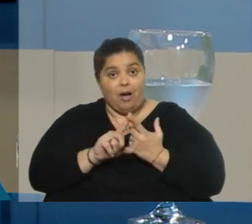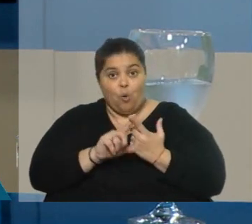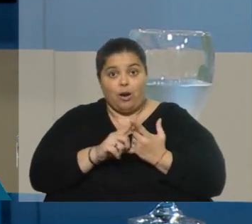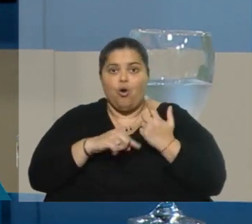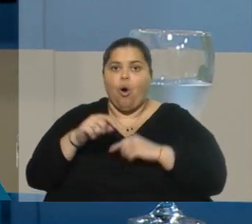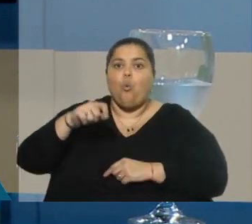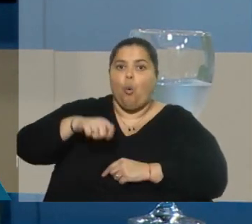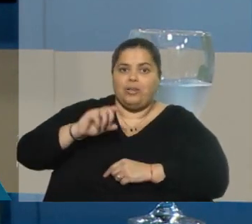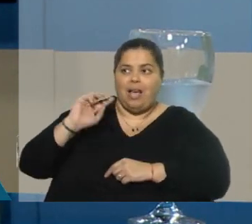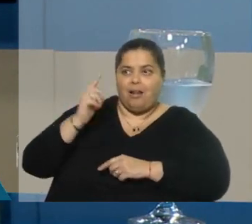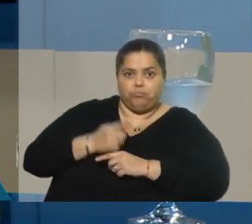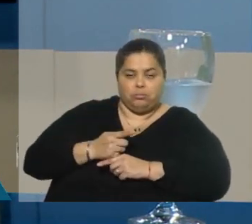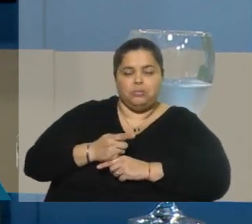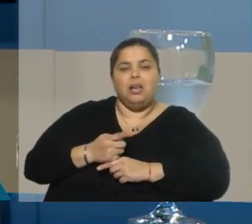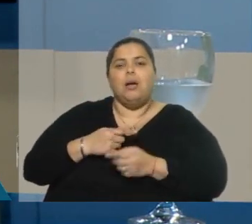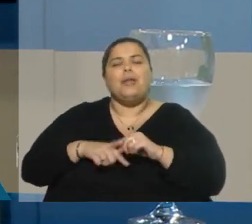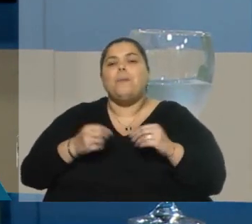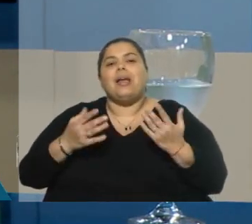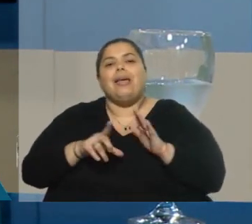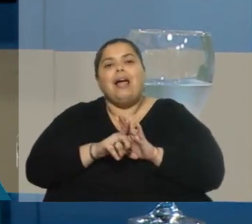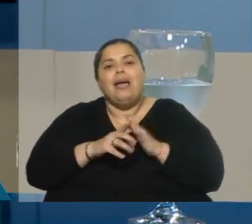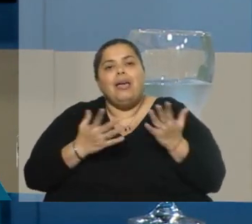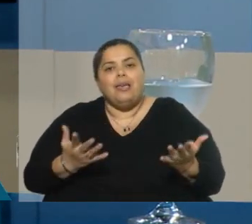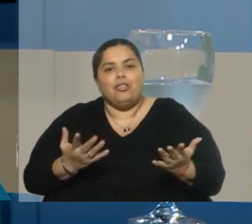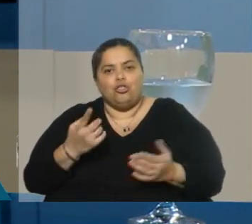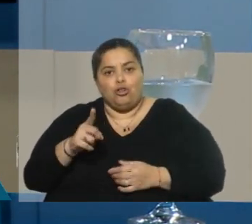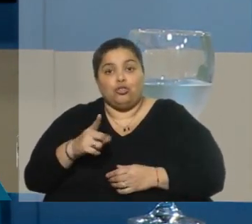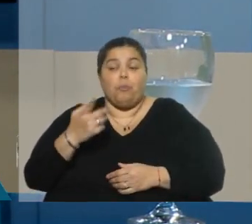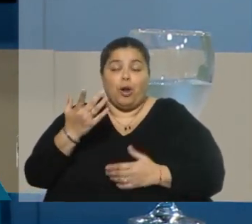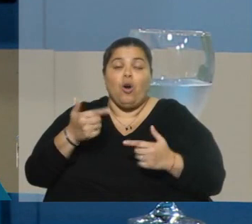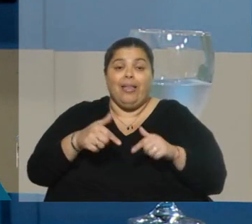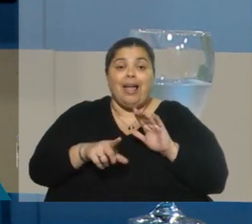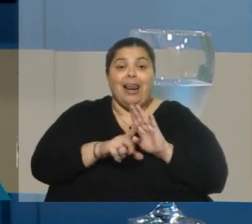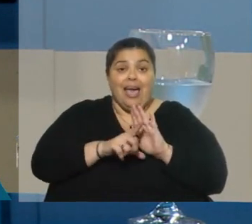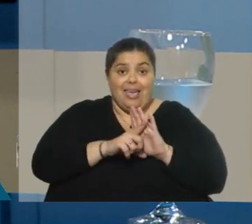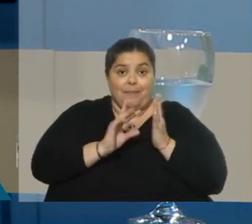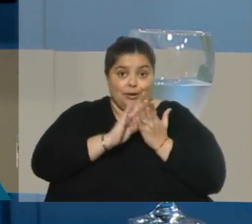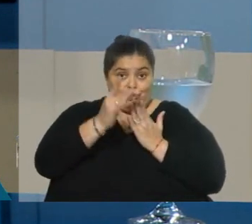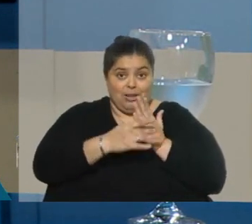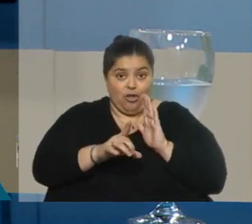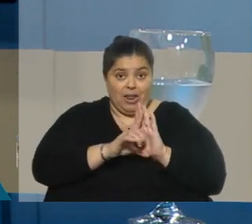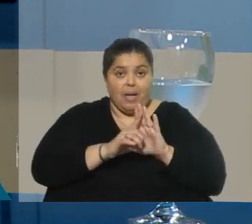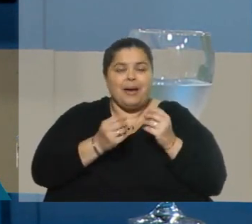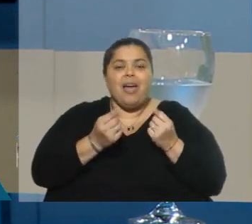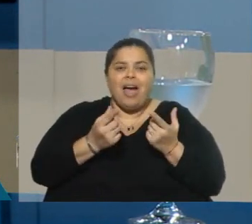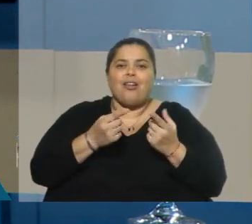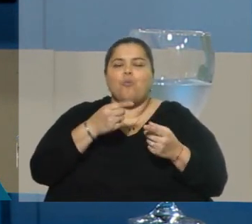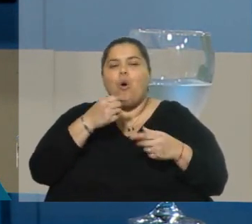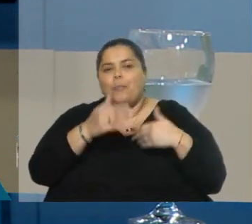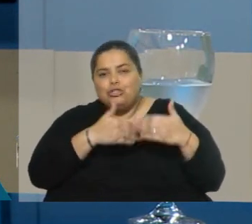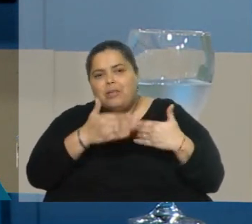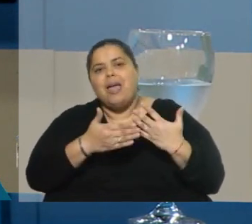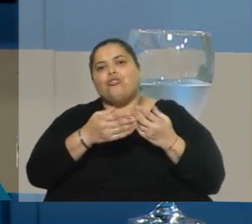judicial. Entonces usted mira, ¿y para qué se legisla? Bueno, creo que la virtud del proyecto es establecer procedimientos, mecanismos,